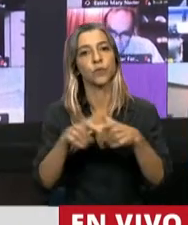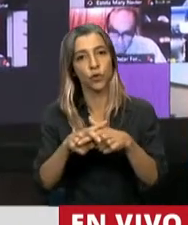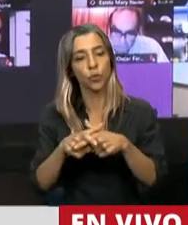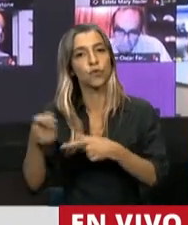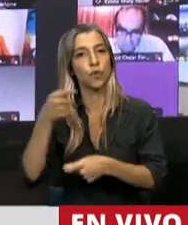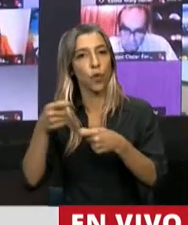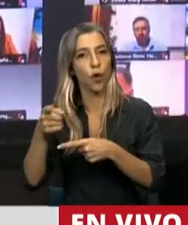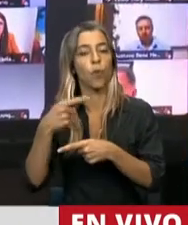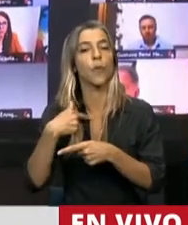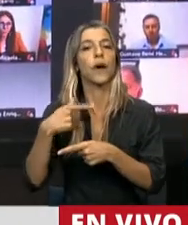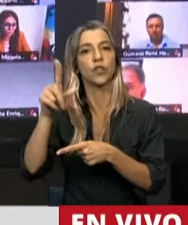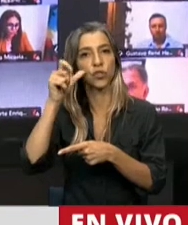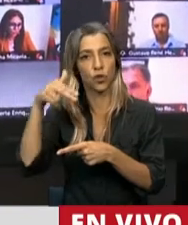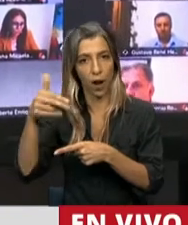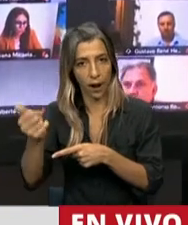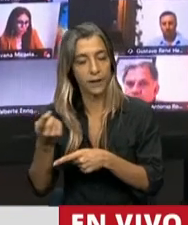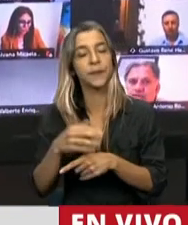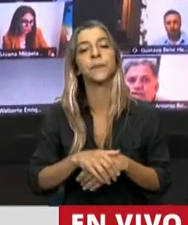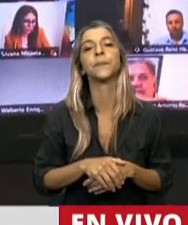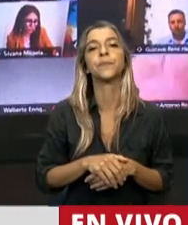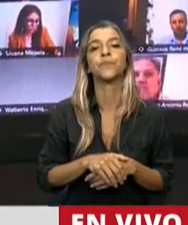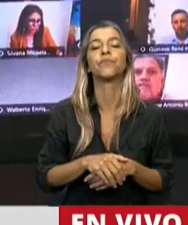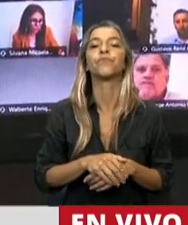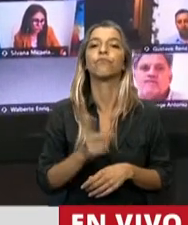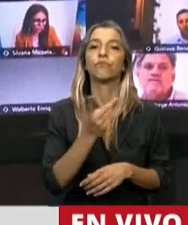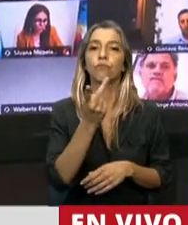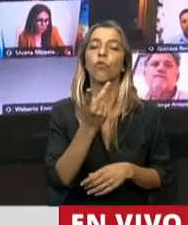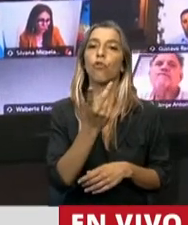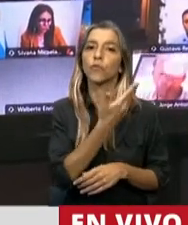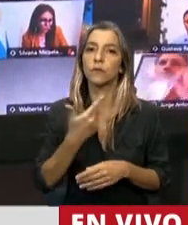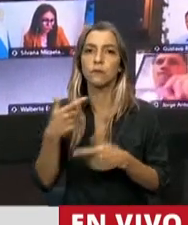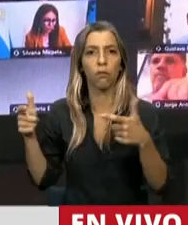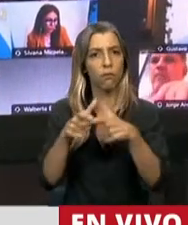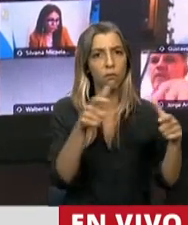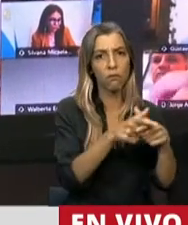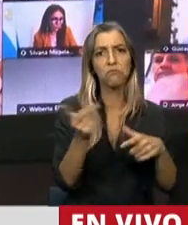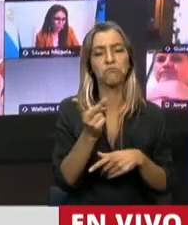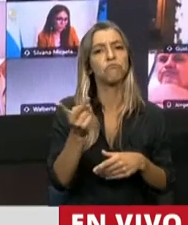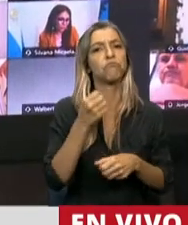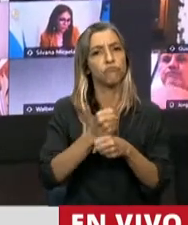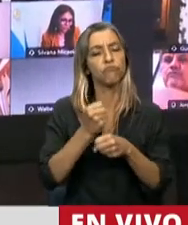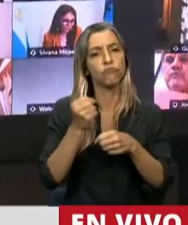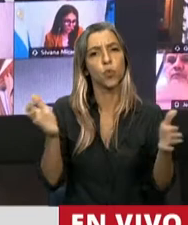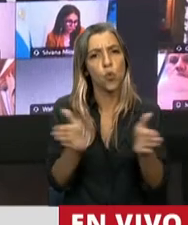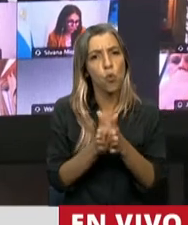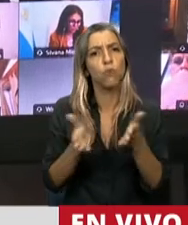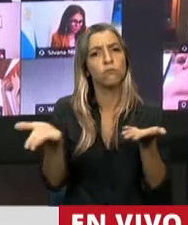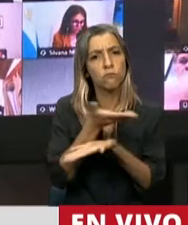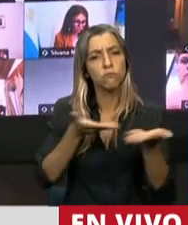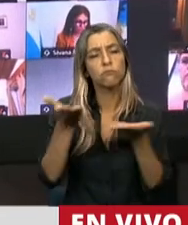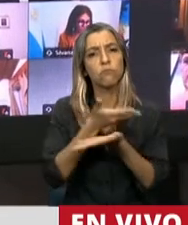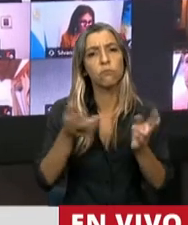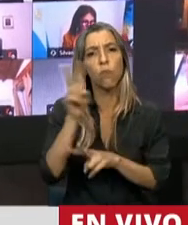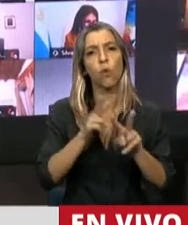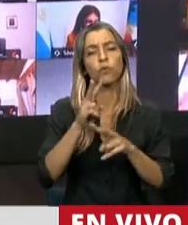diputada Gabriela Lena, por la manera en que se llevó adelante el tratamiento en forma conjunta y de poder haber arribado a un dictamen